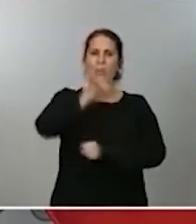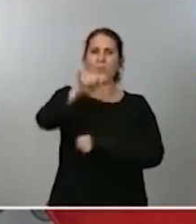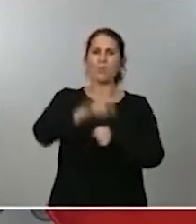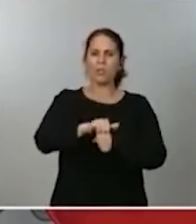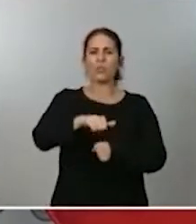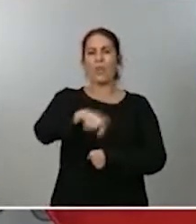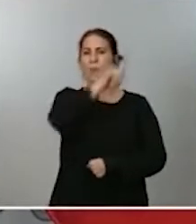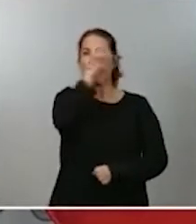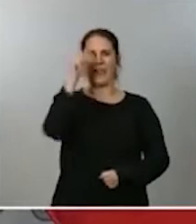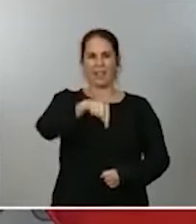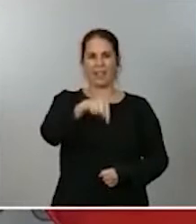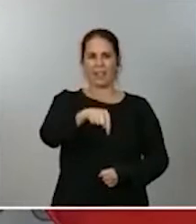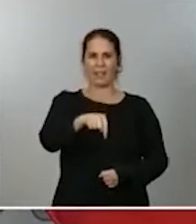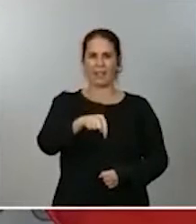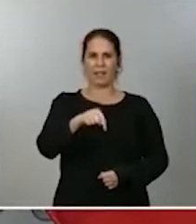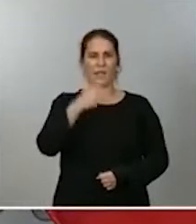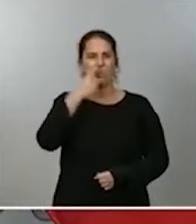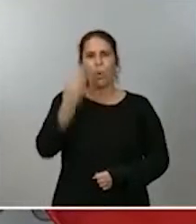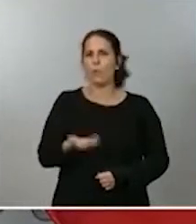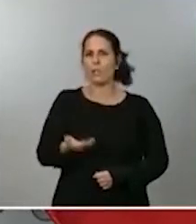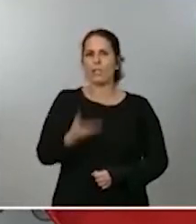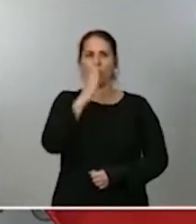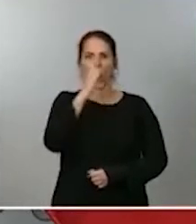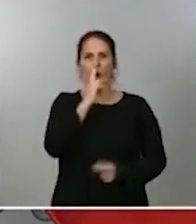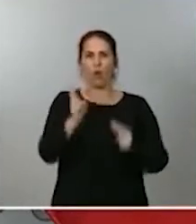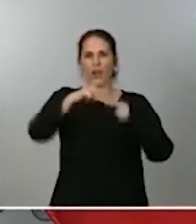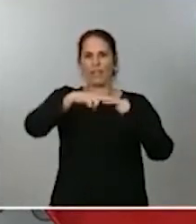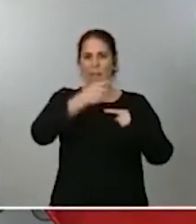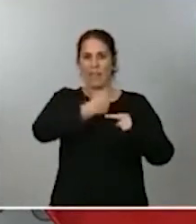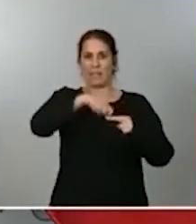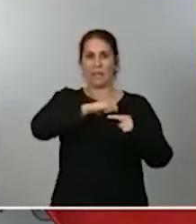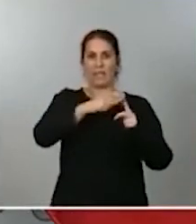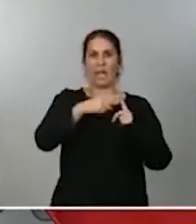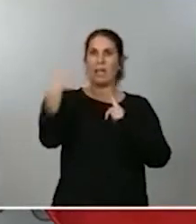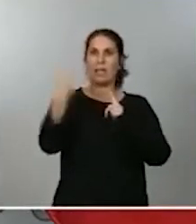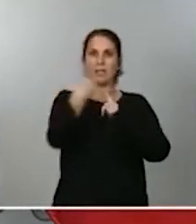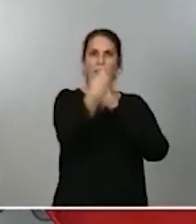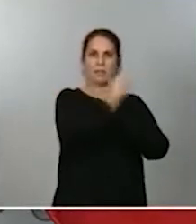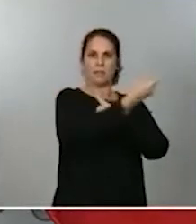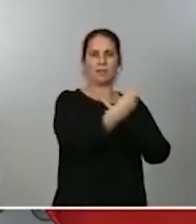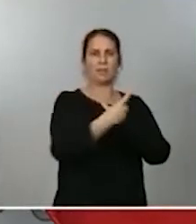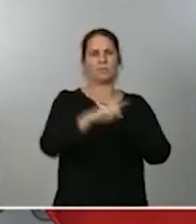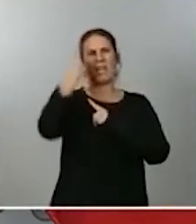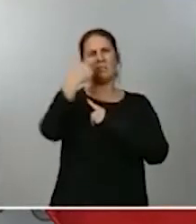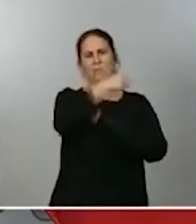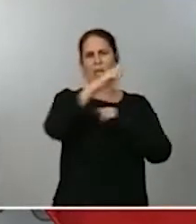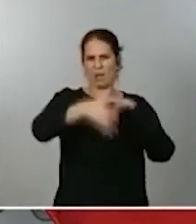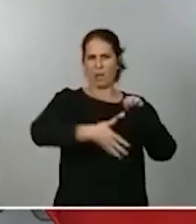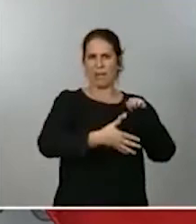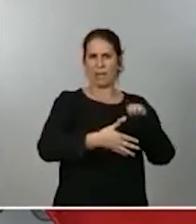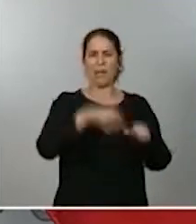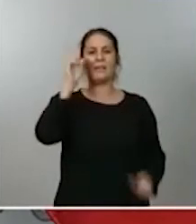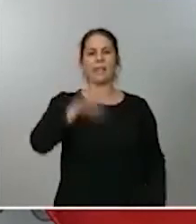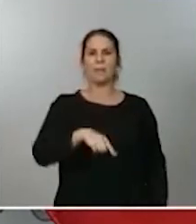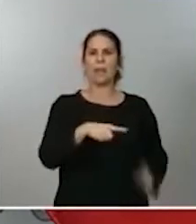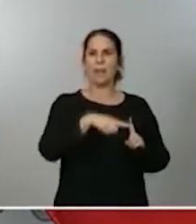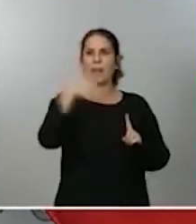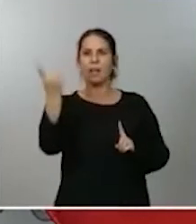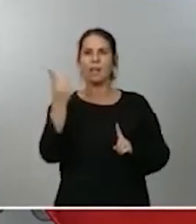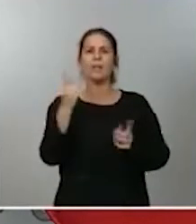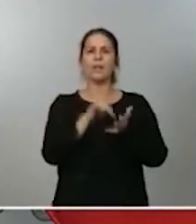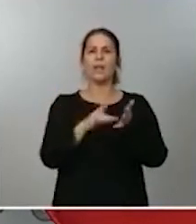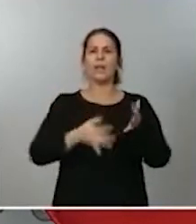a la conectividad de España. Especialmente lo hace con Iberoamérica y también la conexión con los archipiélagos